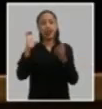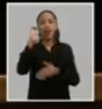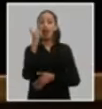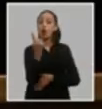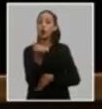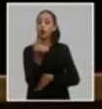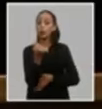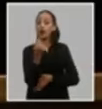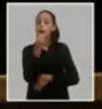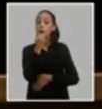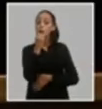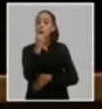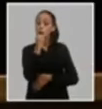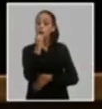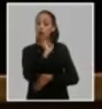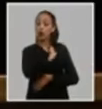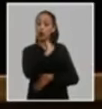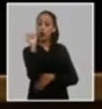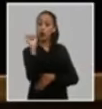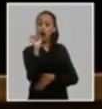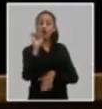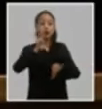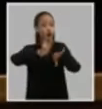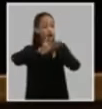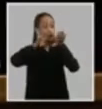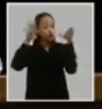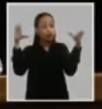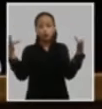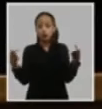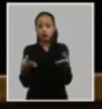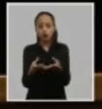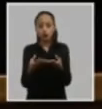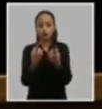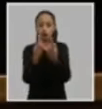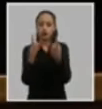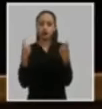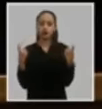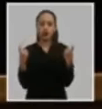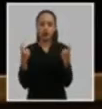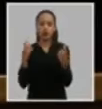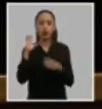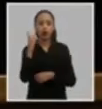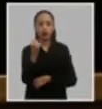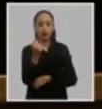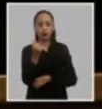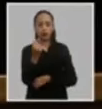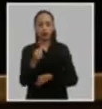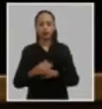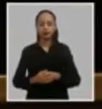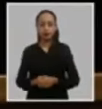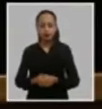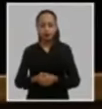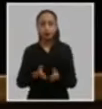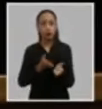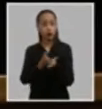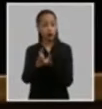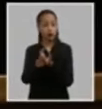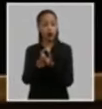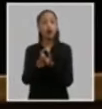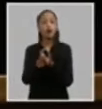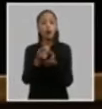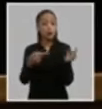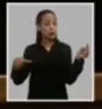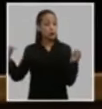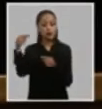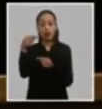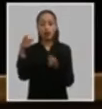avanzar en el logro de los equilibrios macroeconómicos fundamentales seguir priorizando el desarrollo y la aplicación